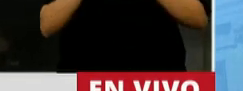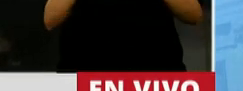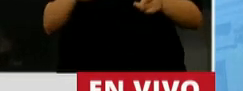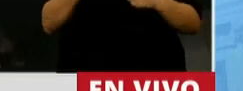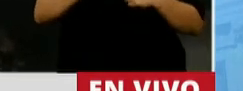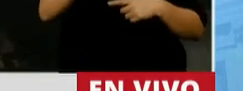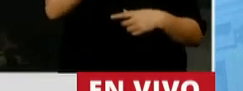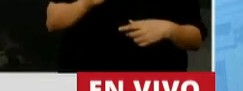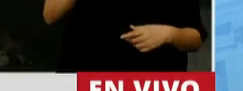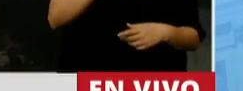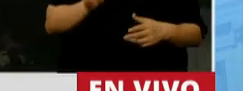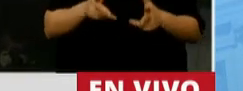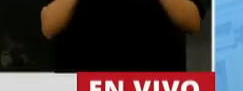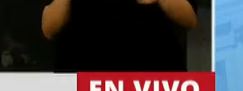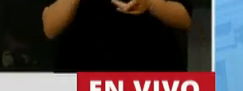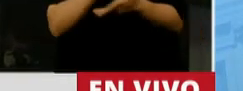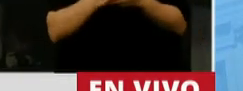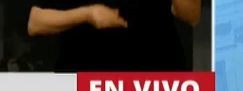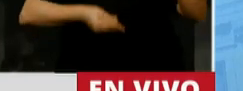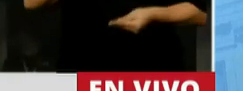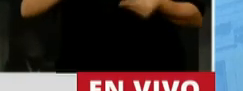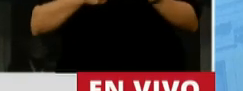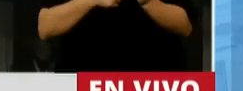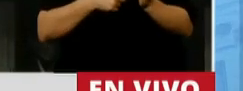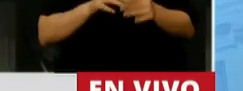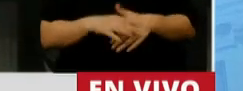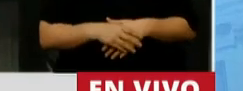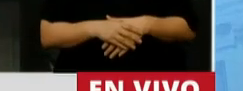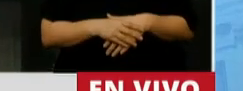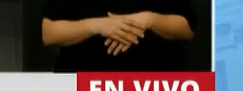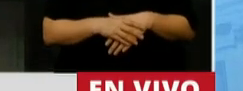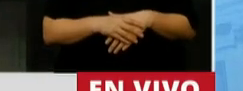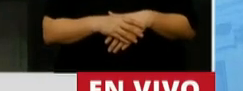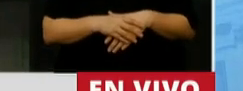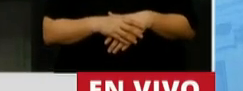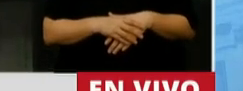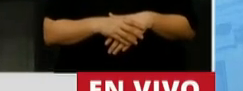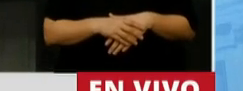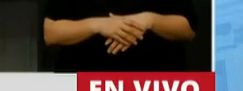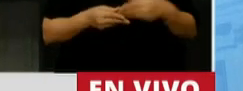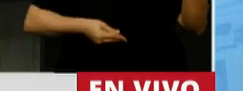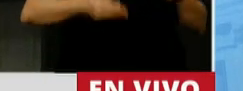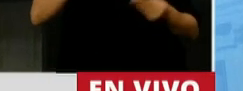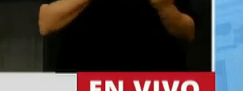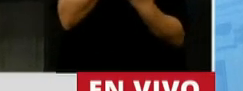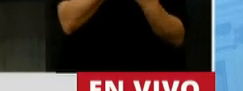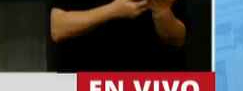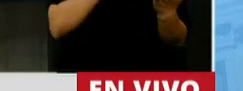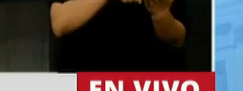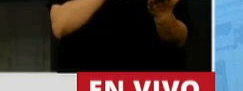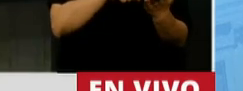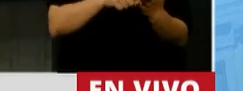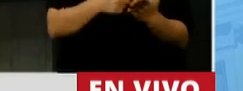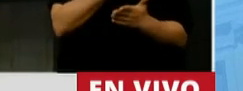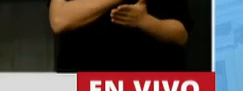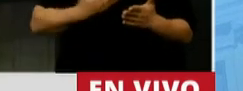que pensaba de este presupuesto. Proyecto que, por gestión del presidente de la